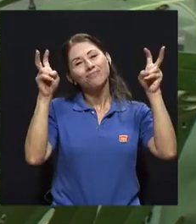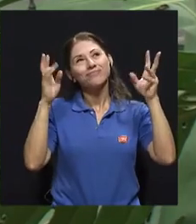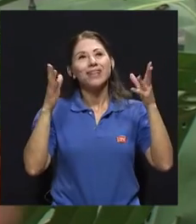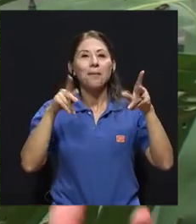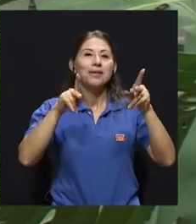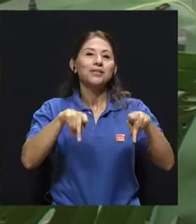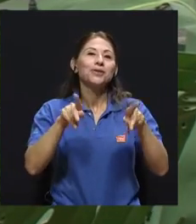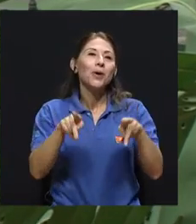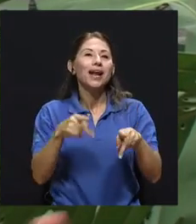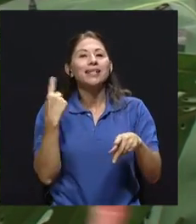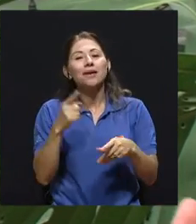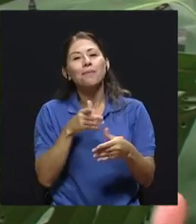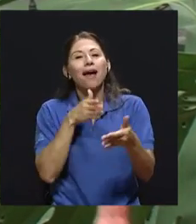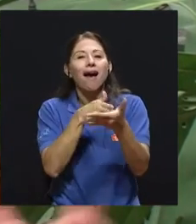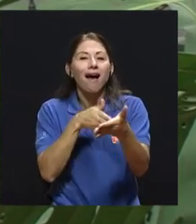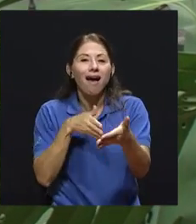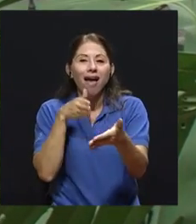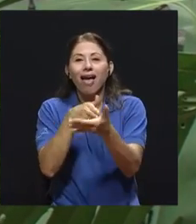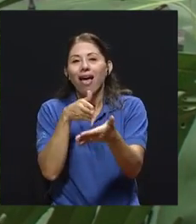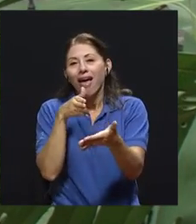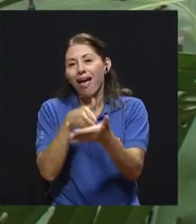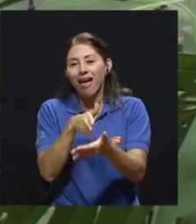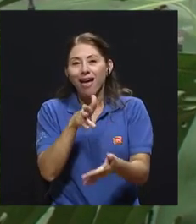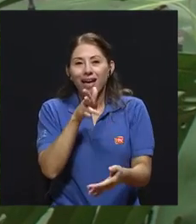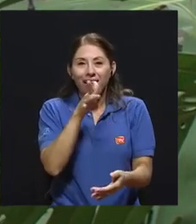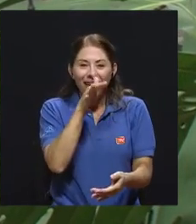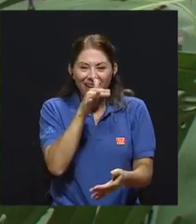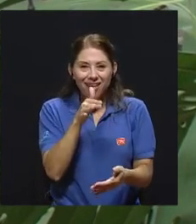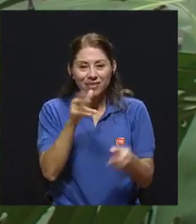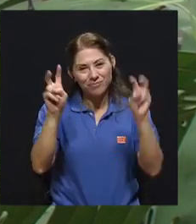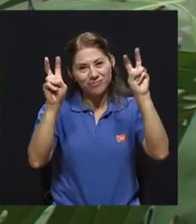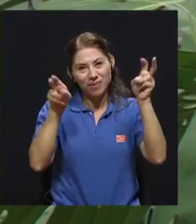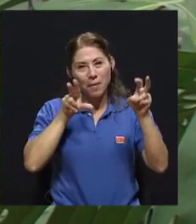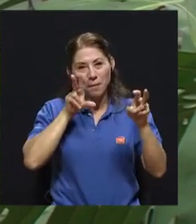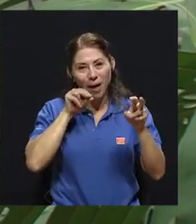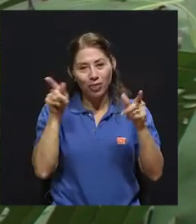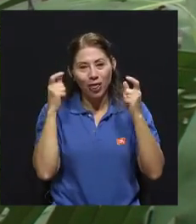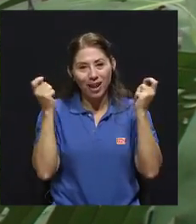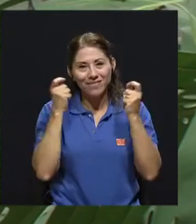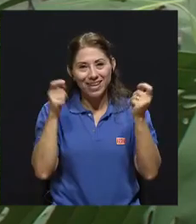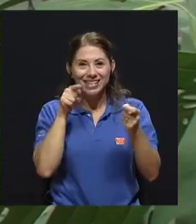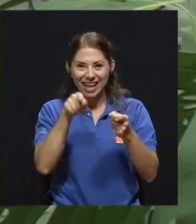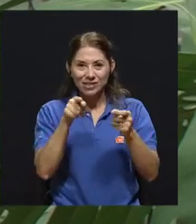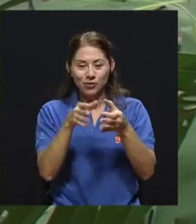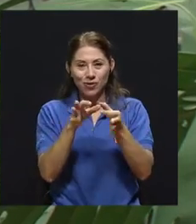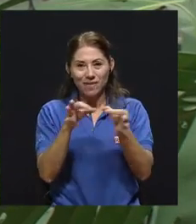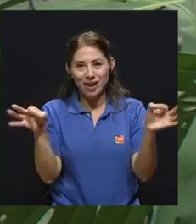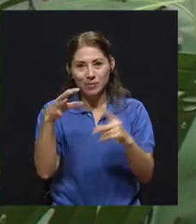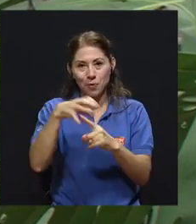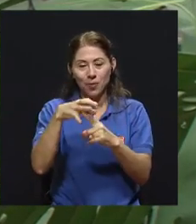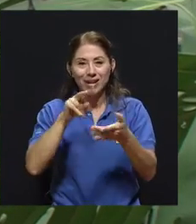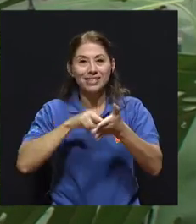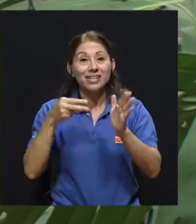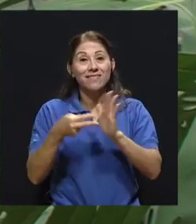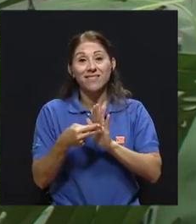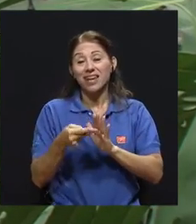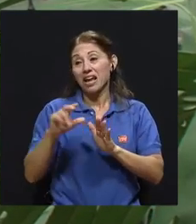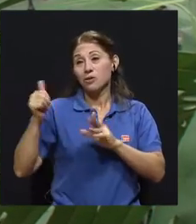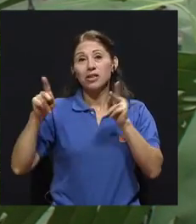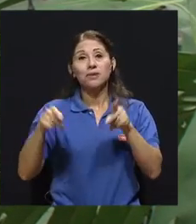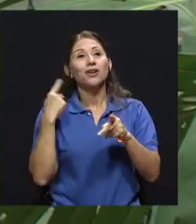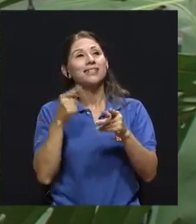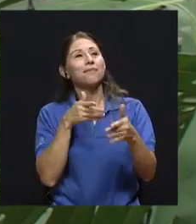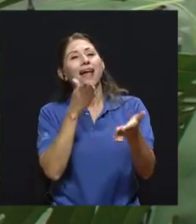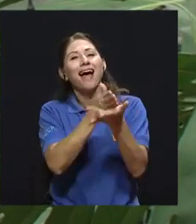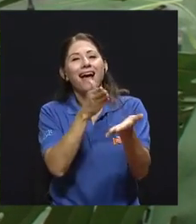del que va a ser el centro. Lamentablemente lo que estoy haciendo es pagando un costo muy alto por la aceptación. Claro. Y va